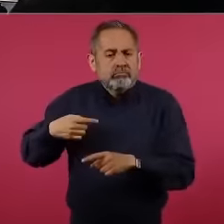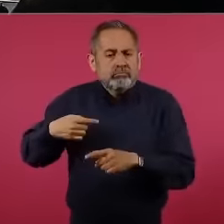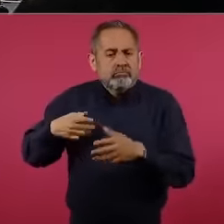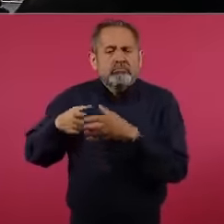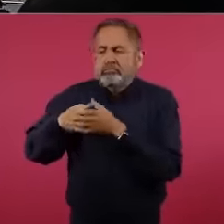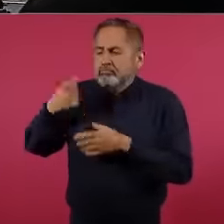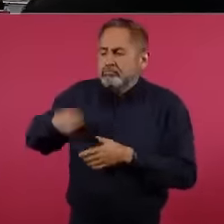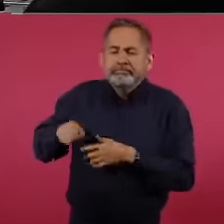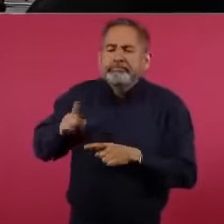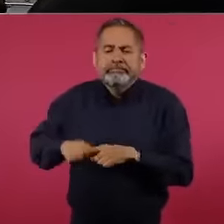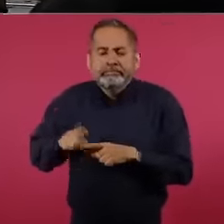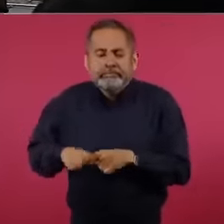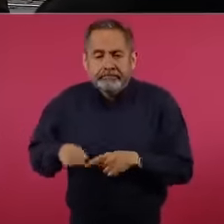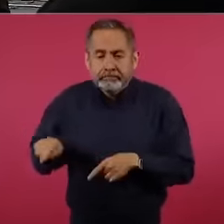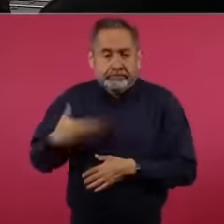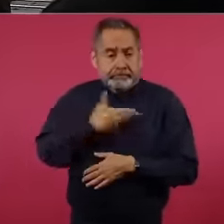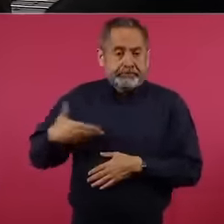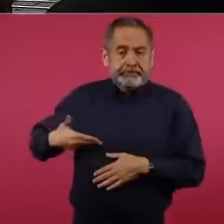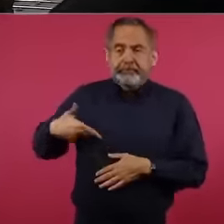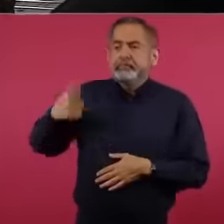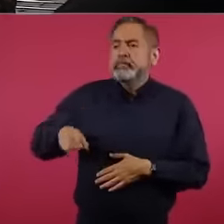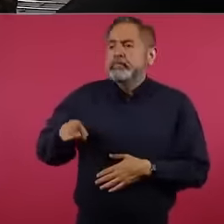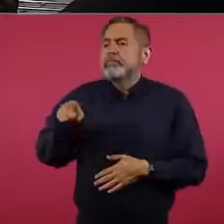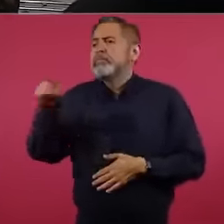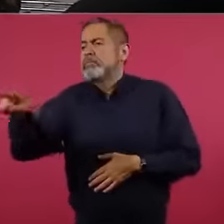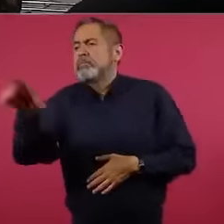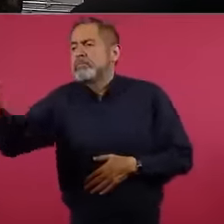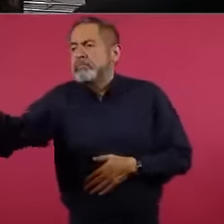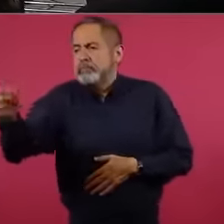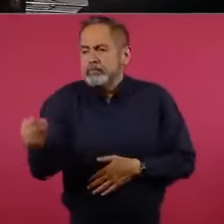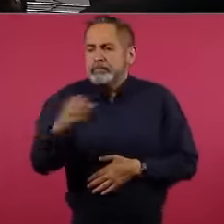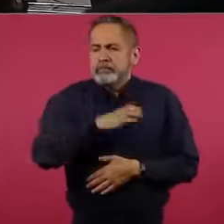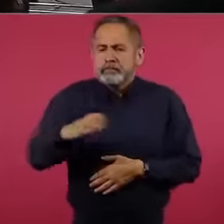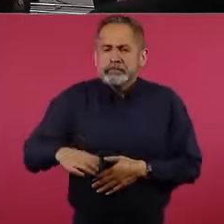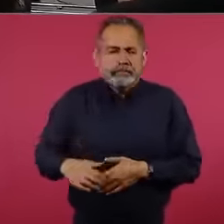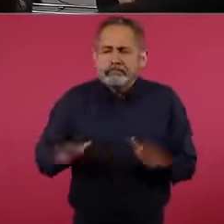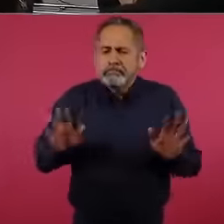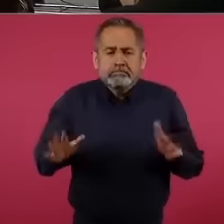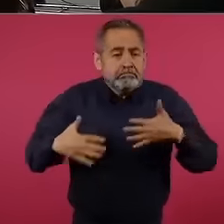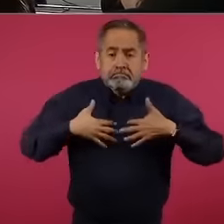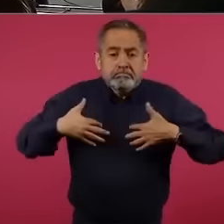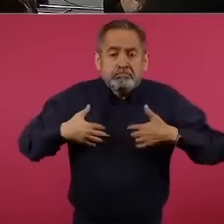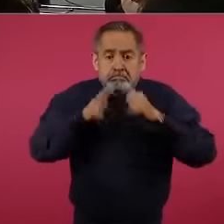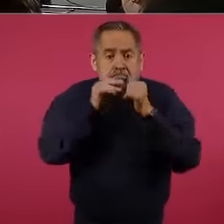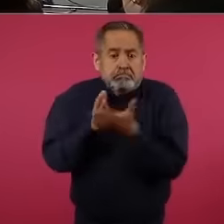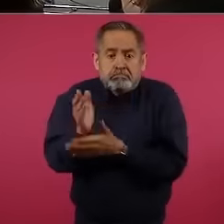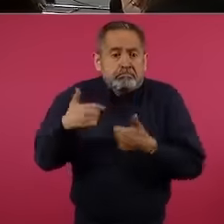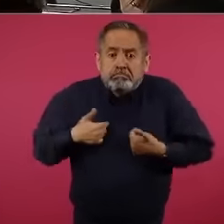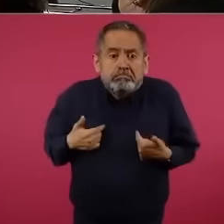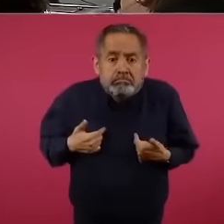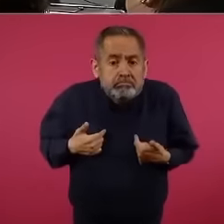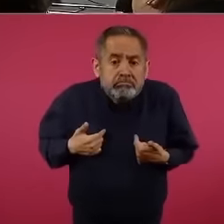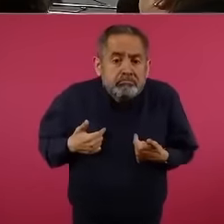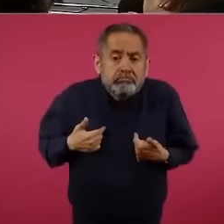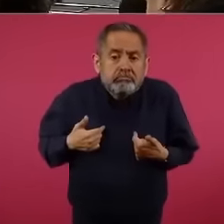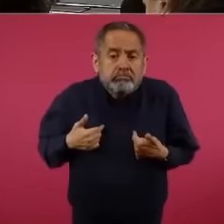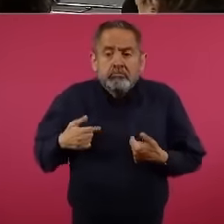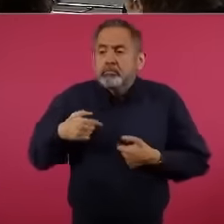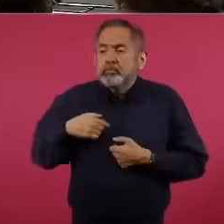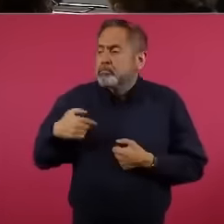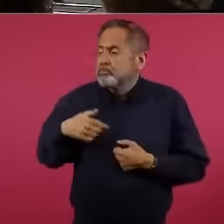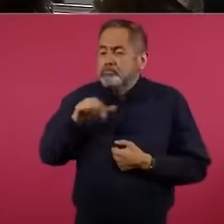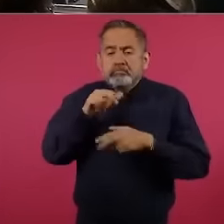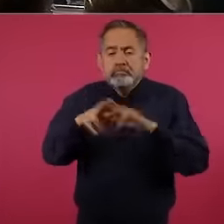en este caso no es el presidente. Yo no nombré,